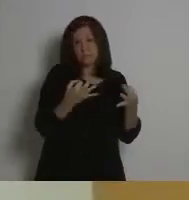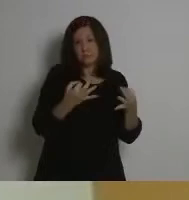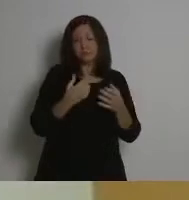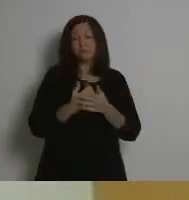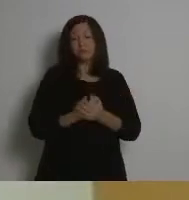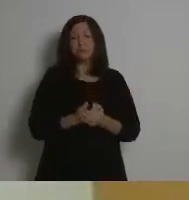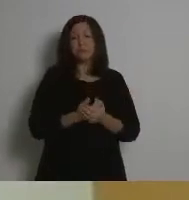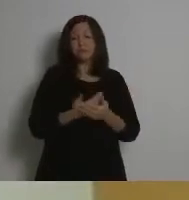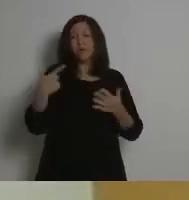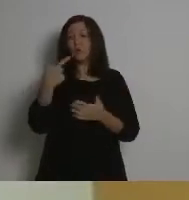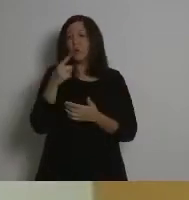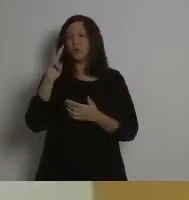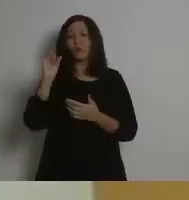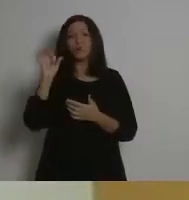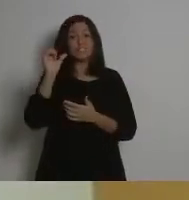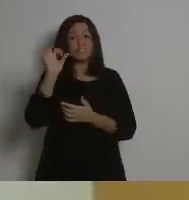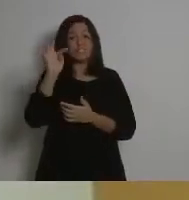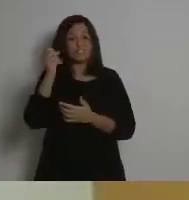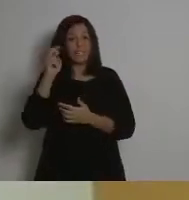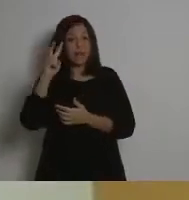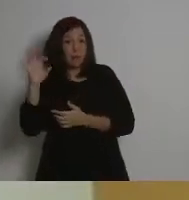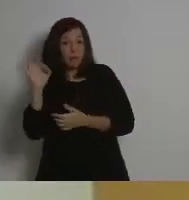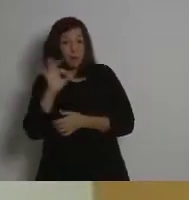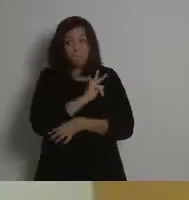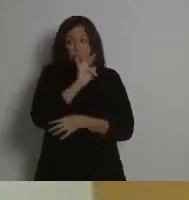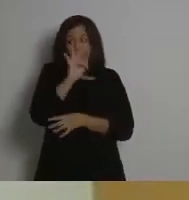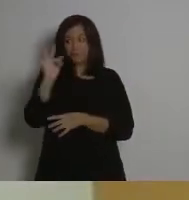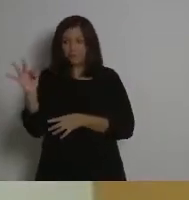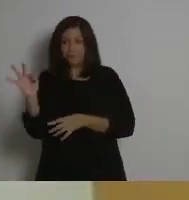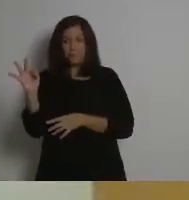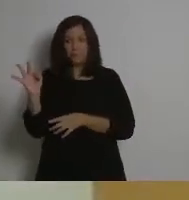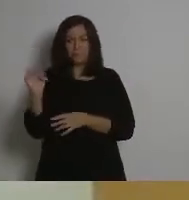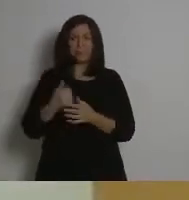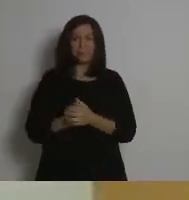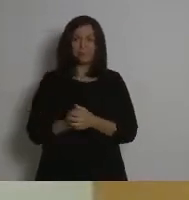Entonces, Gustavo, si te parece, adelante con tu ponencia.